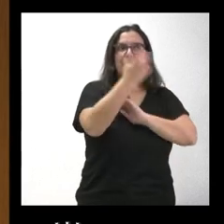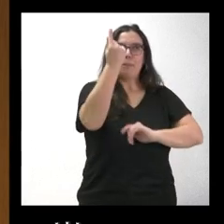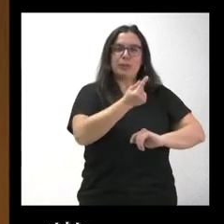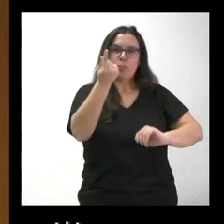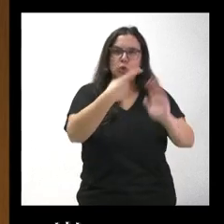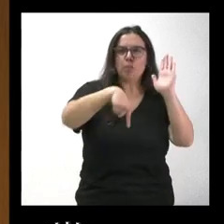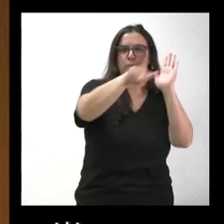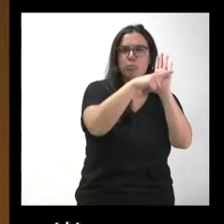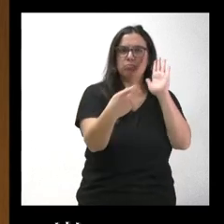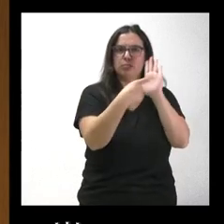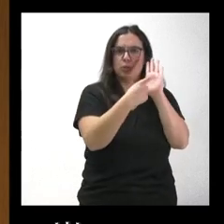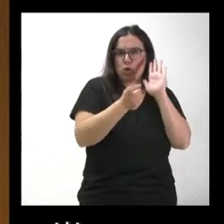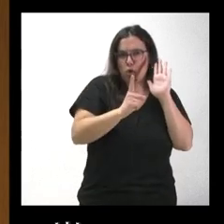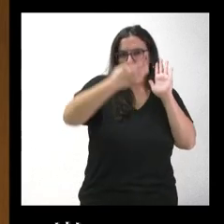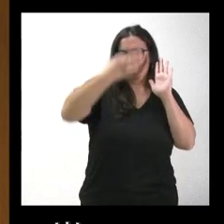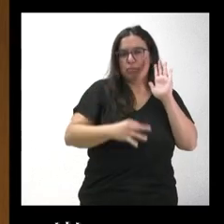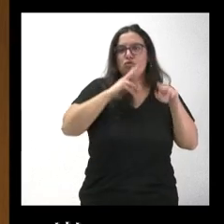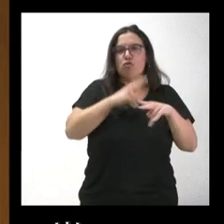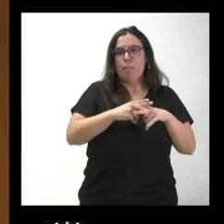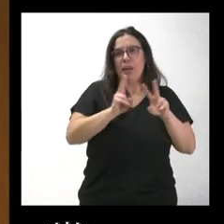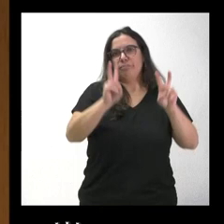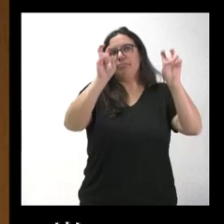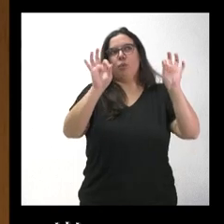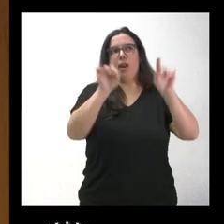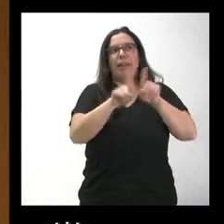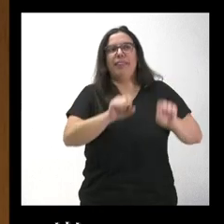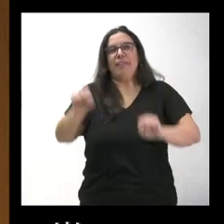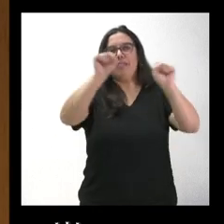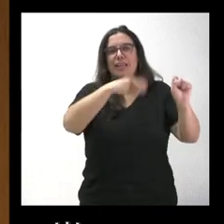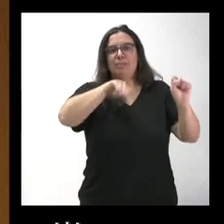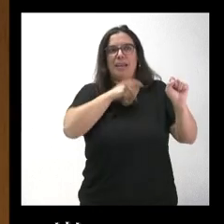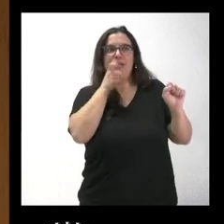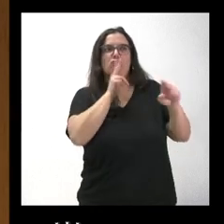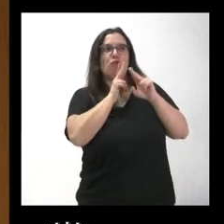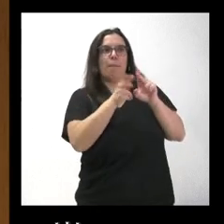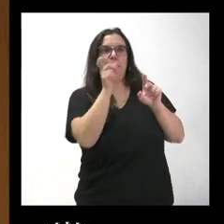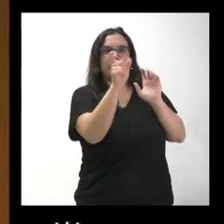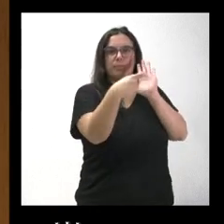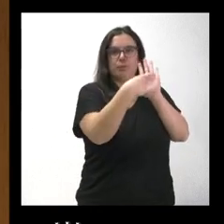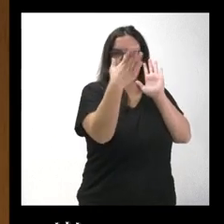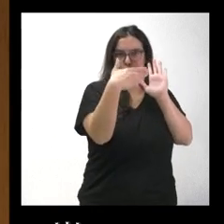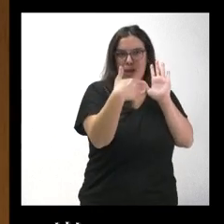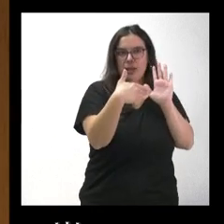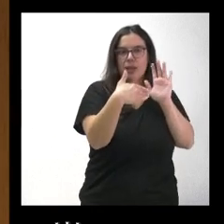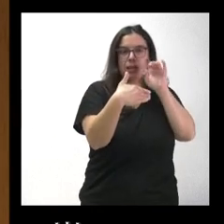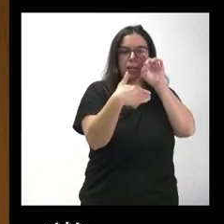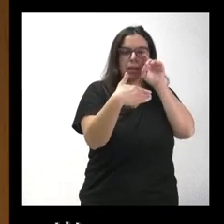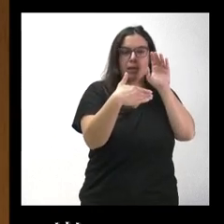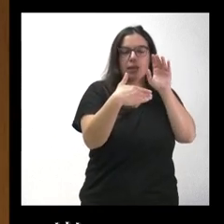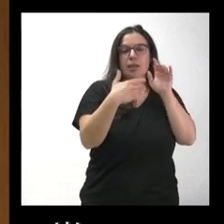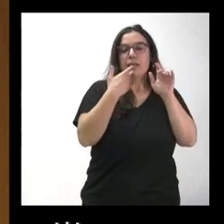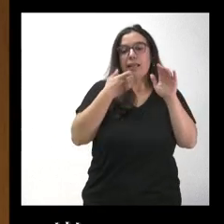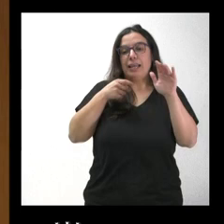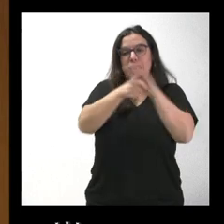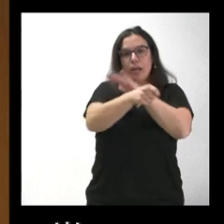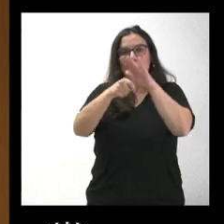presupuestos de Castilla y León que se denomine bajo el epígrafe Defender España y si los recursos que se planteen van